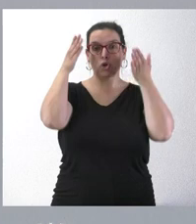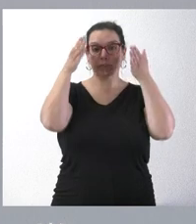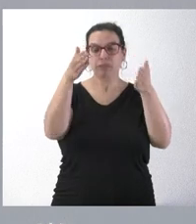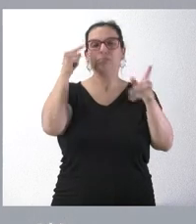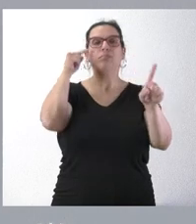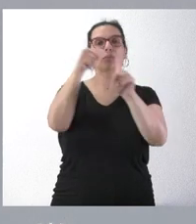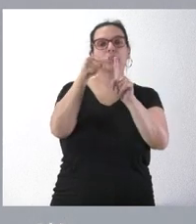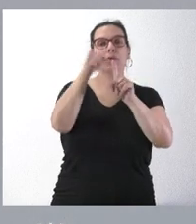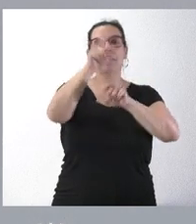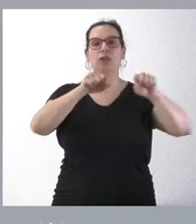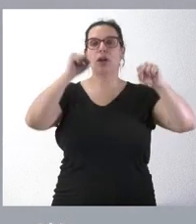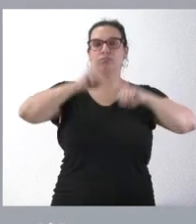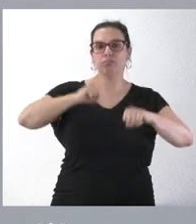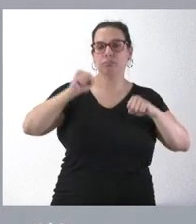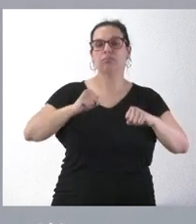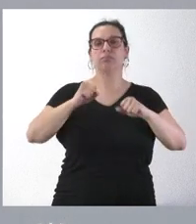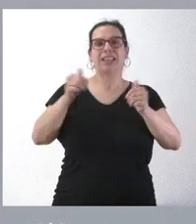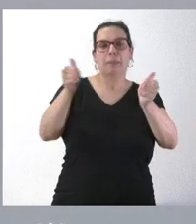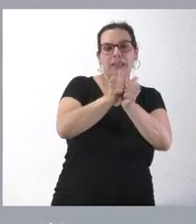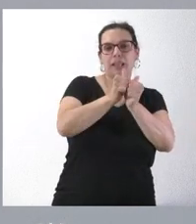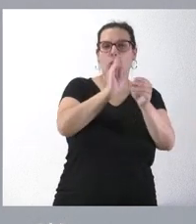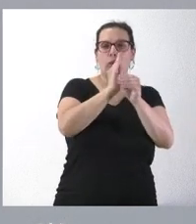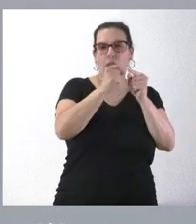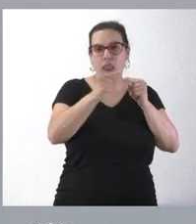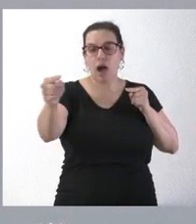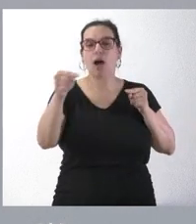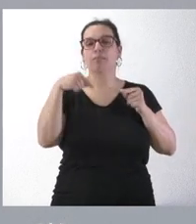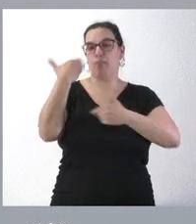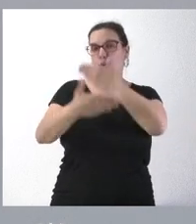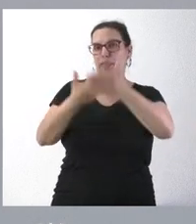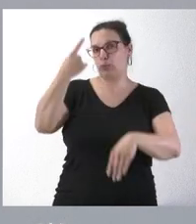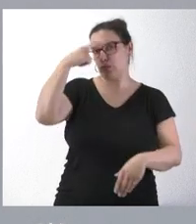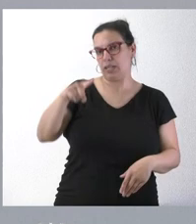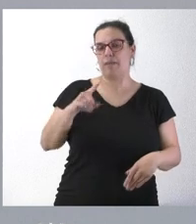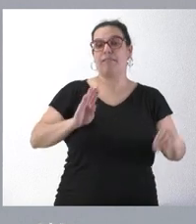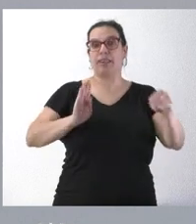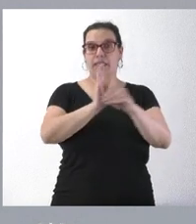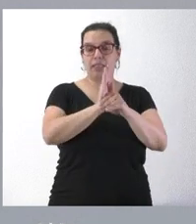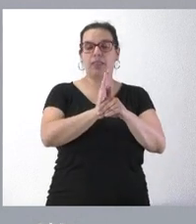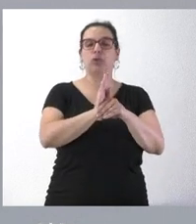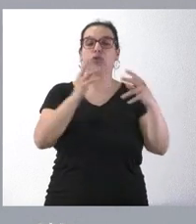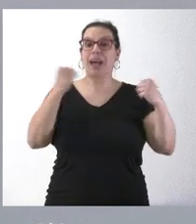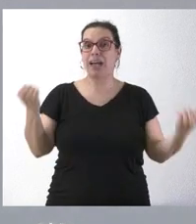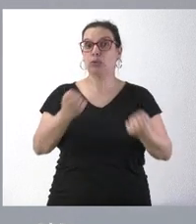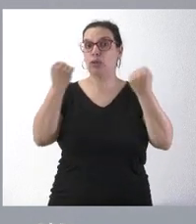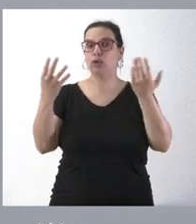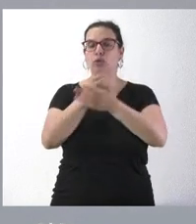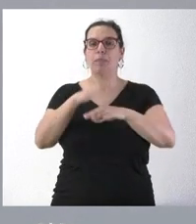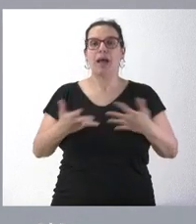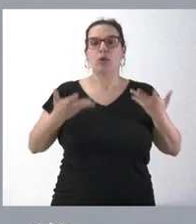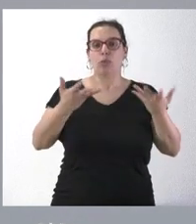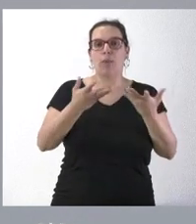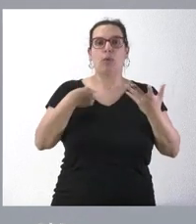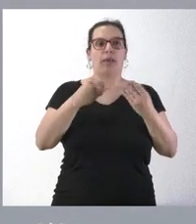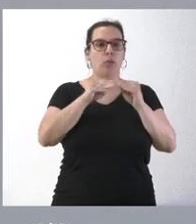duración y de personas mayores dependientes están en el proceso que ustedes ya conocen de financiación y a eso se añuden todas las actuaciones para el abastecimiento de agua